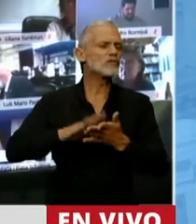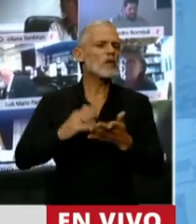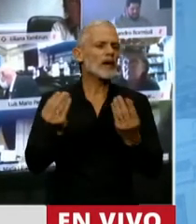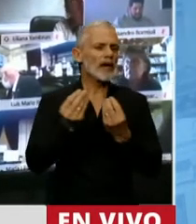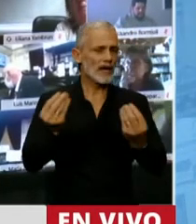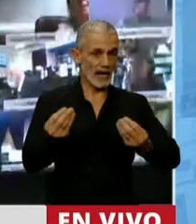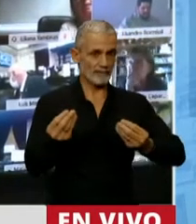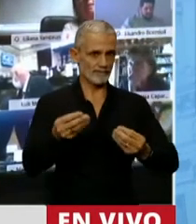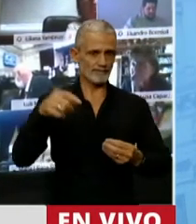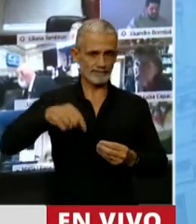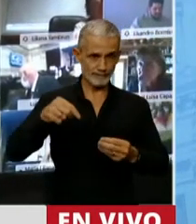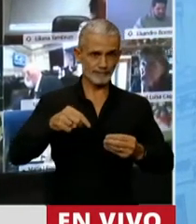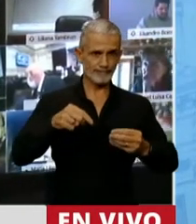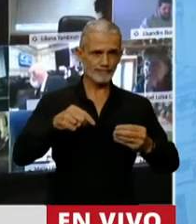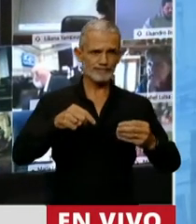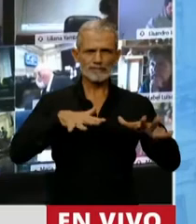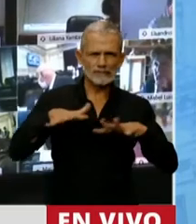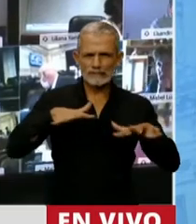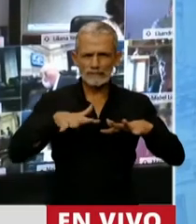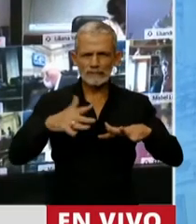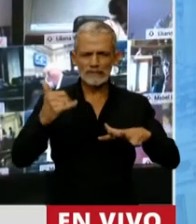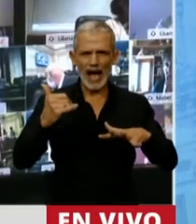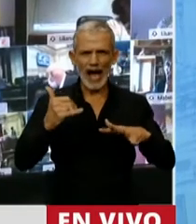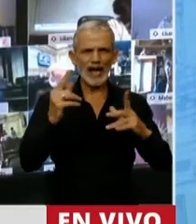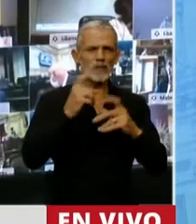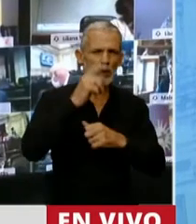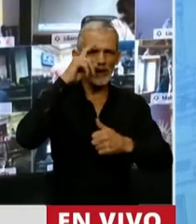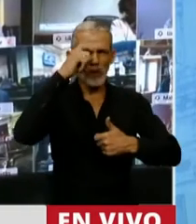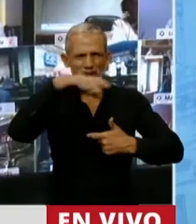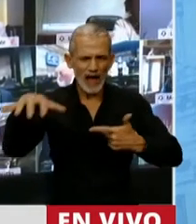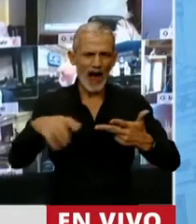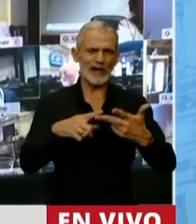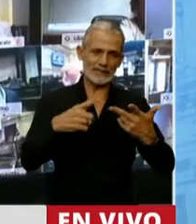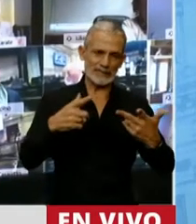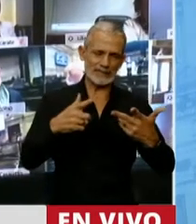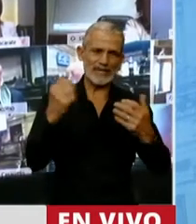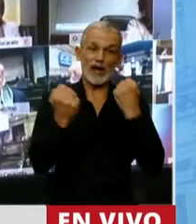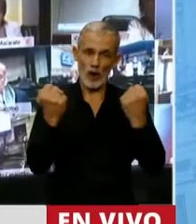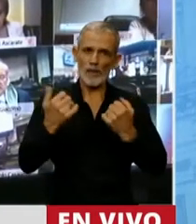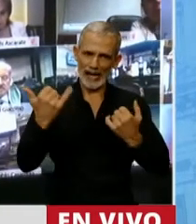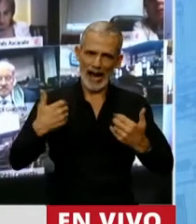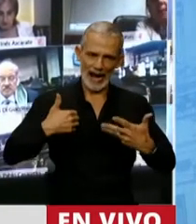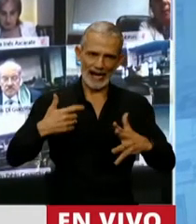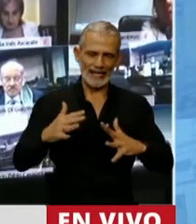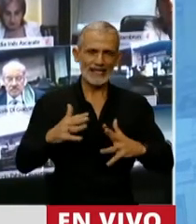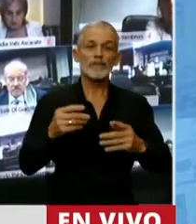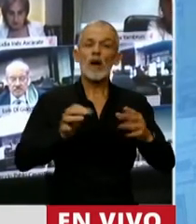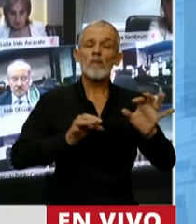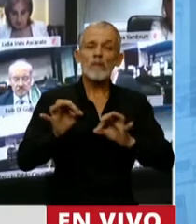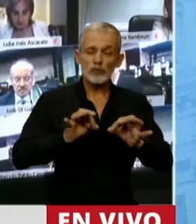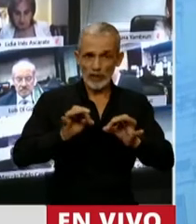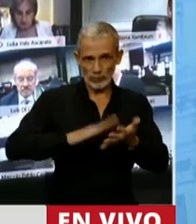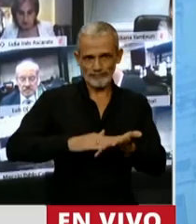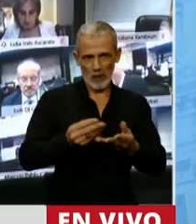en el marco de esta crisis económica y sanitaria que se encuentra en nuestro país este proyecto de presupuesto